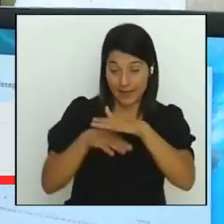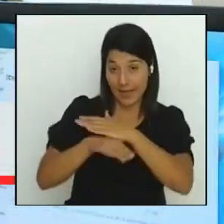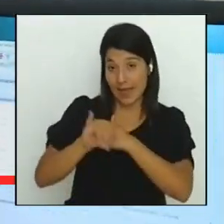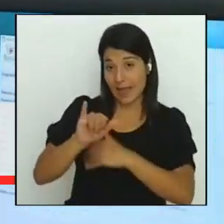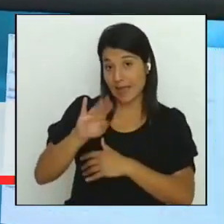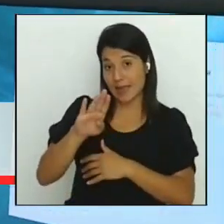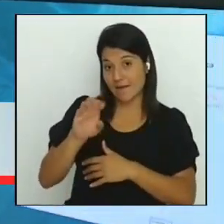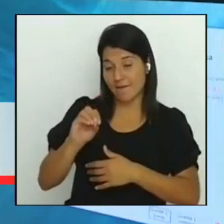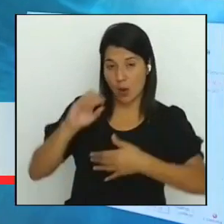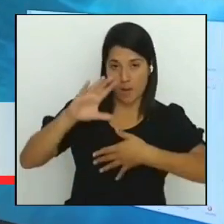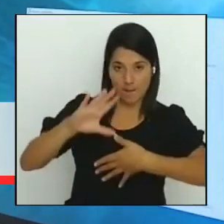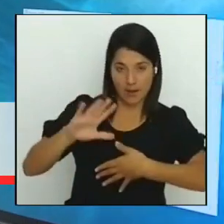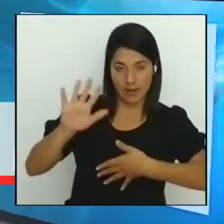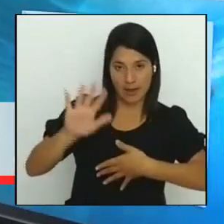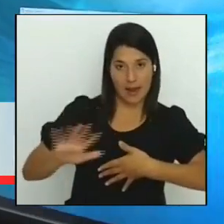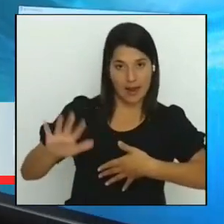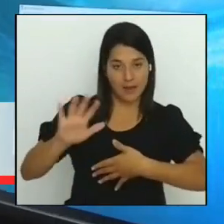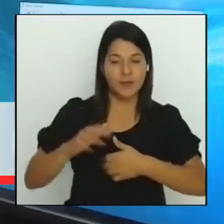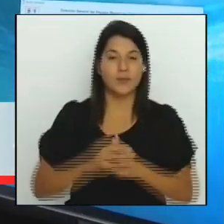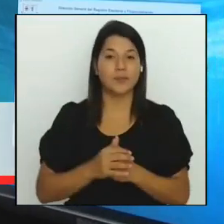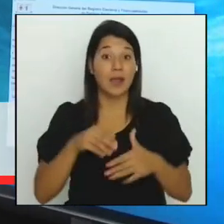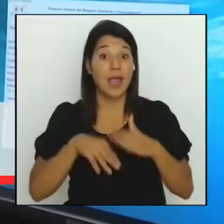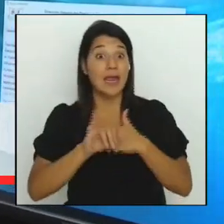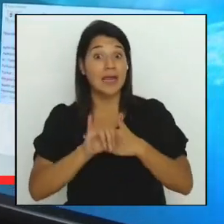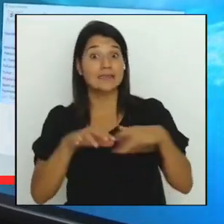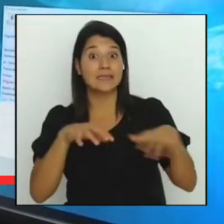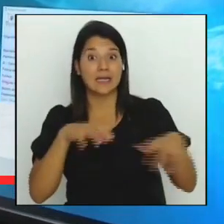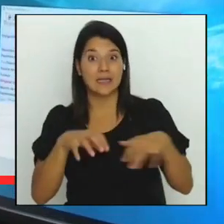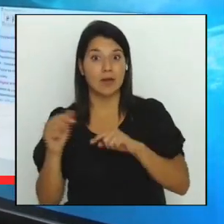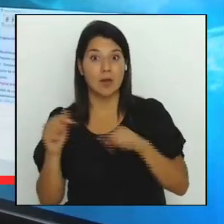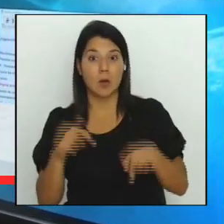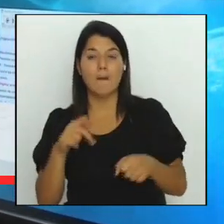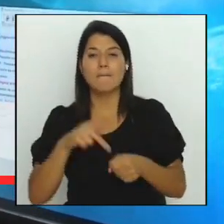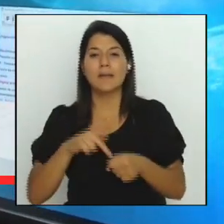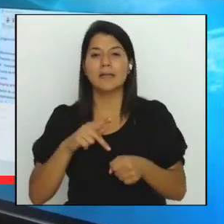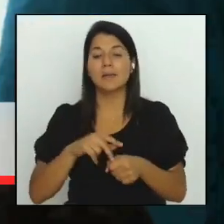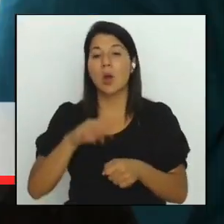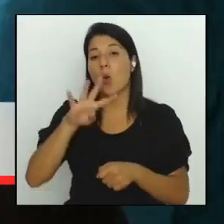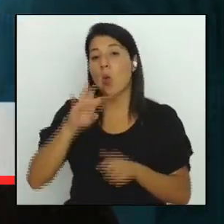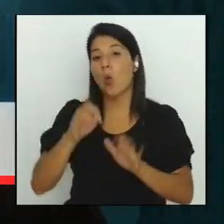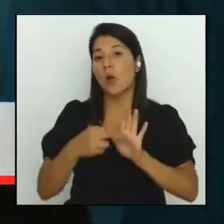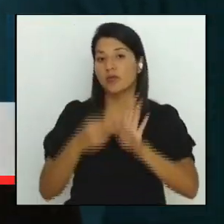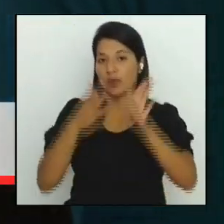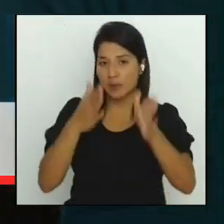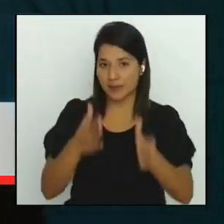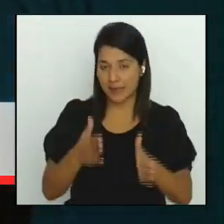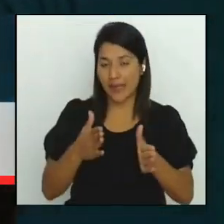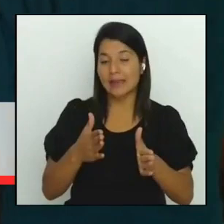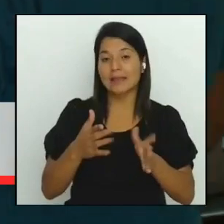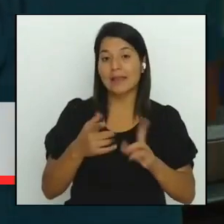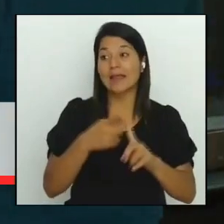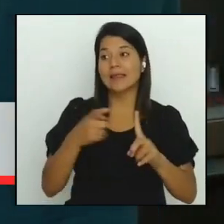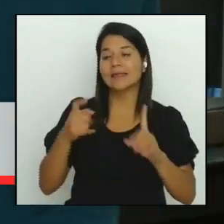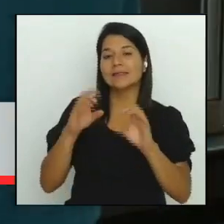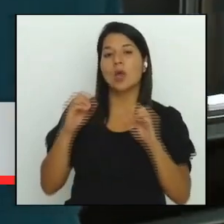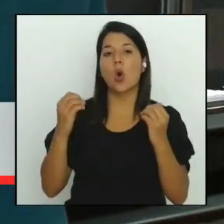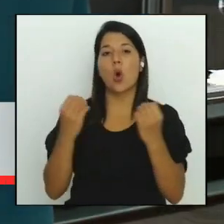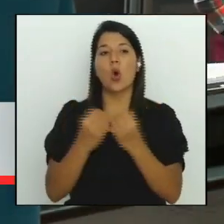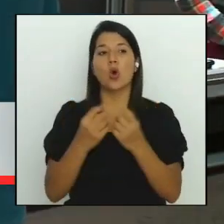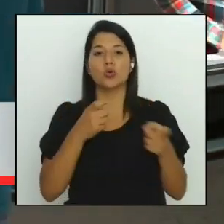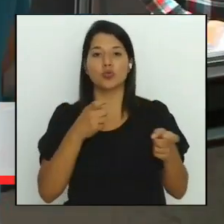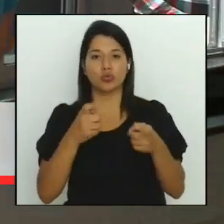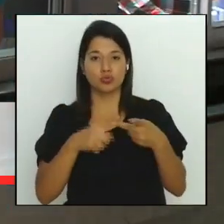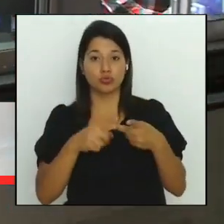Caribe. En este evento participan más de 40 representantes de los organismos reguladores y supervisores de